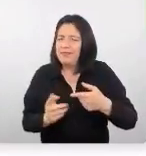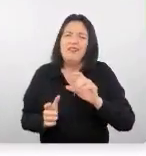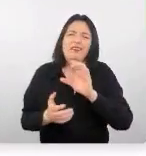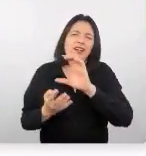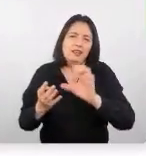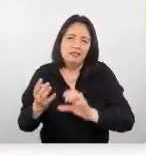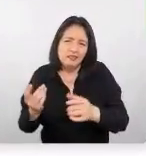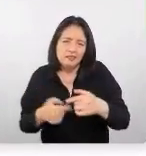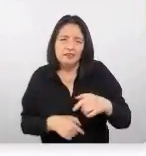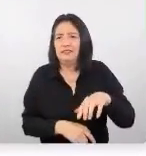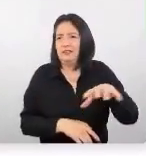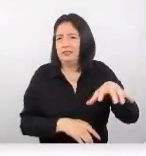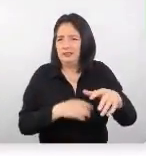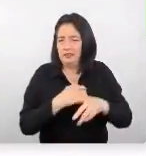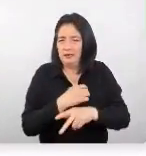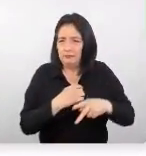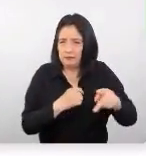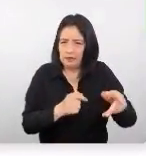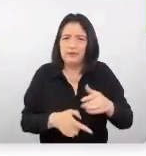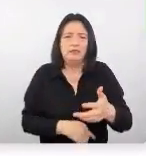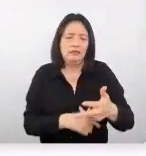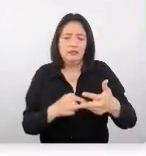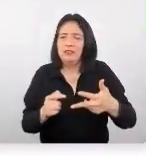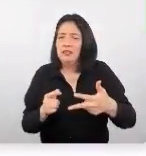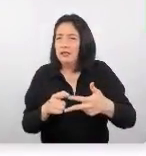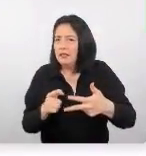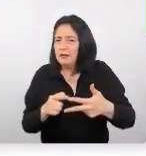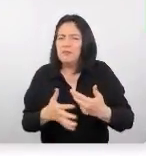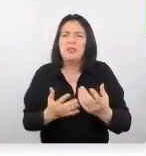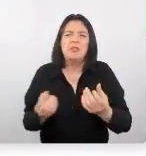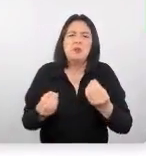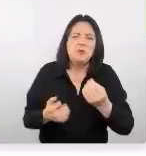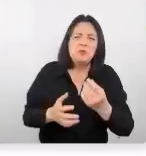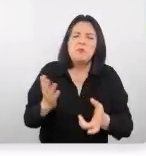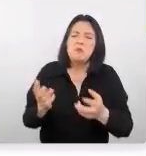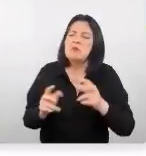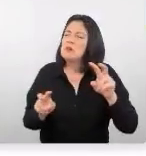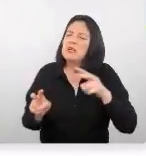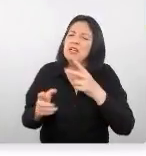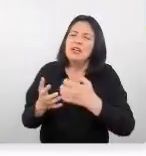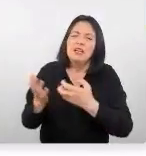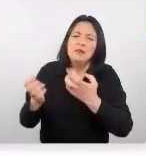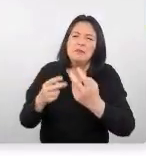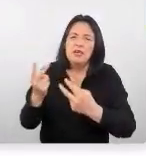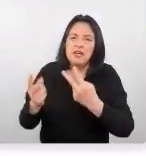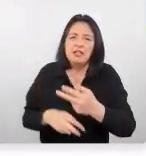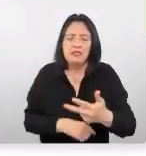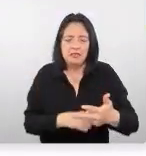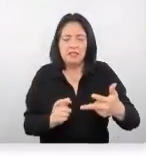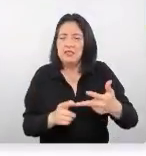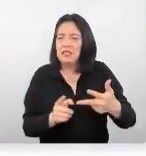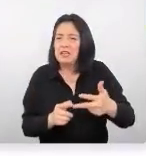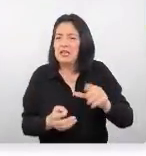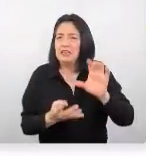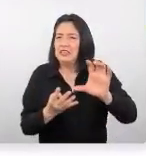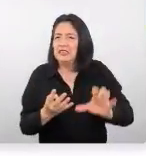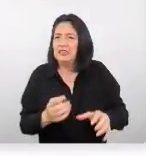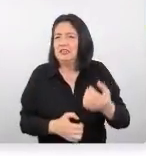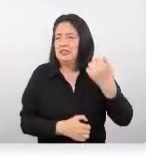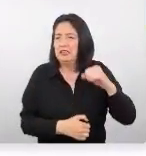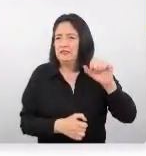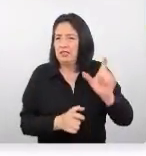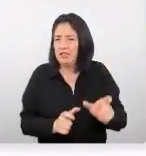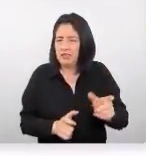luego la evolución y las perspectivas de viaje vamos a conocer sobre las características del viajero japonés y